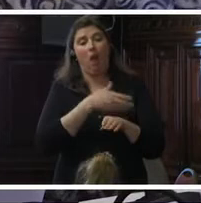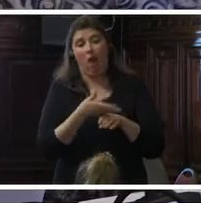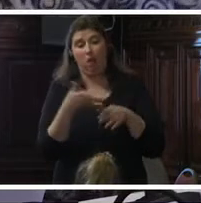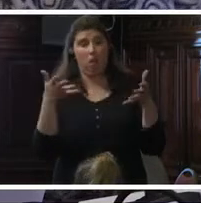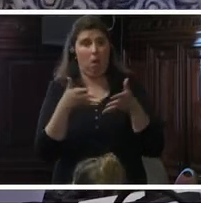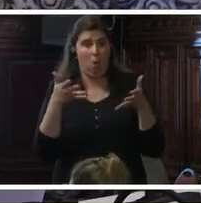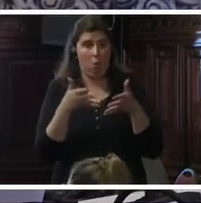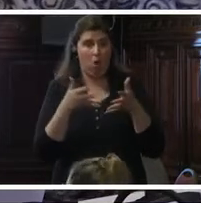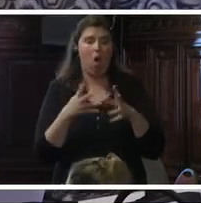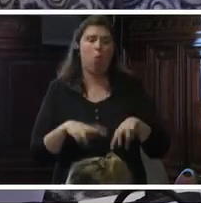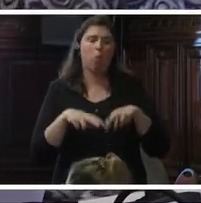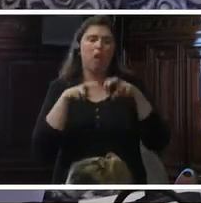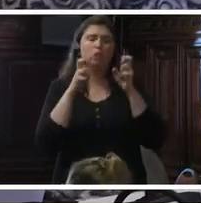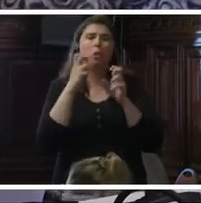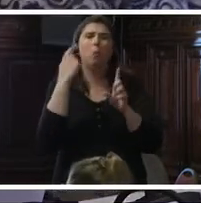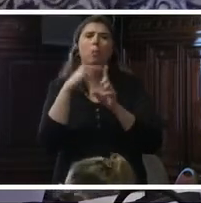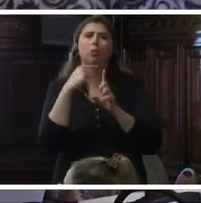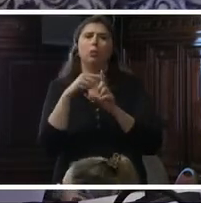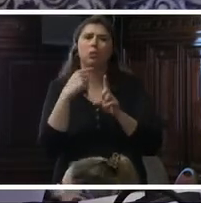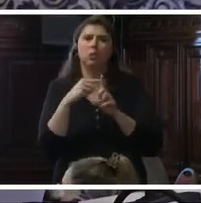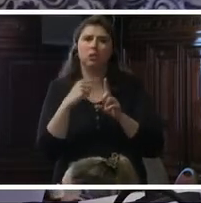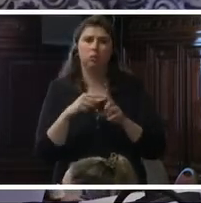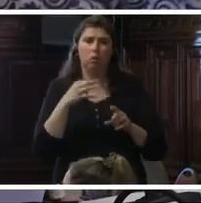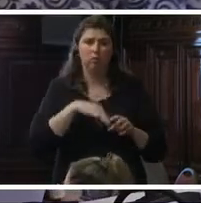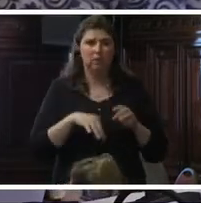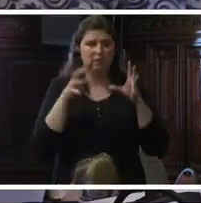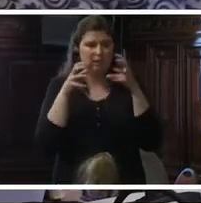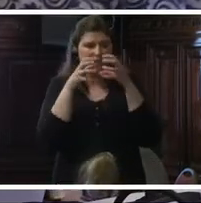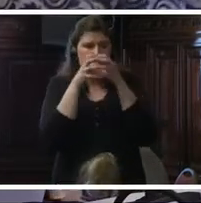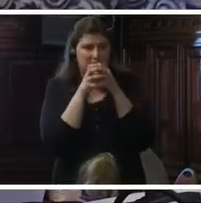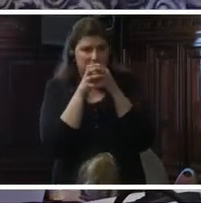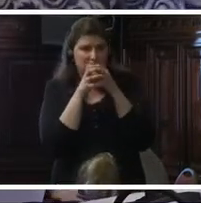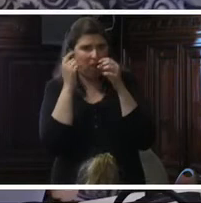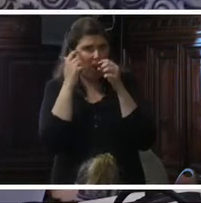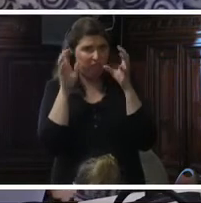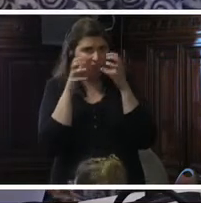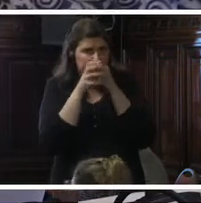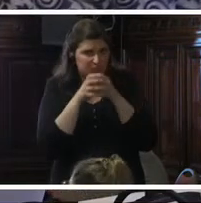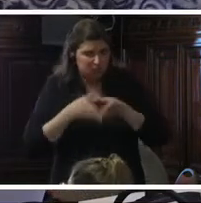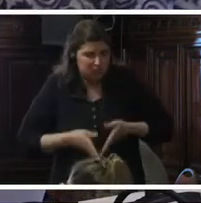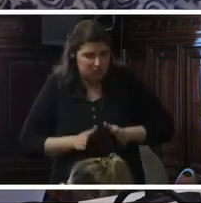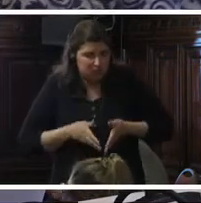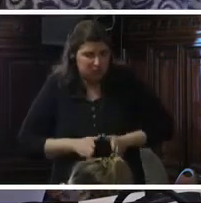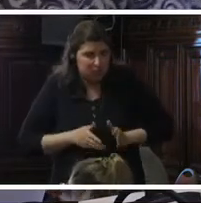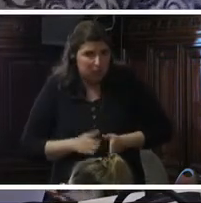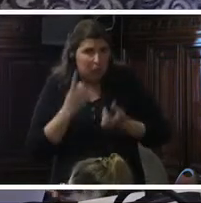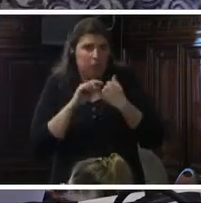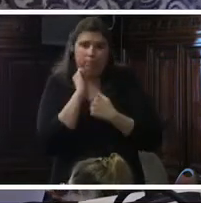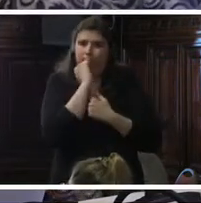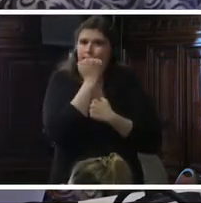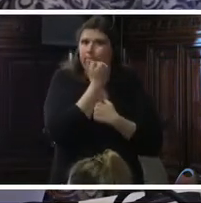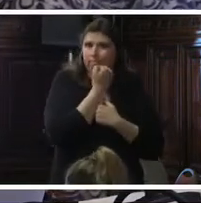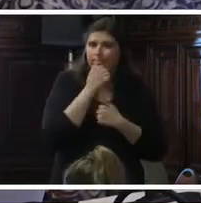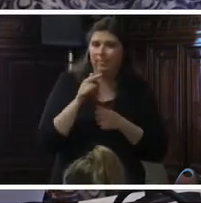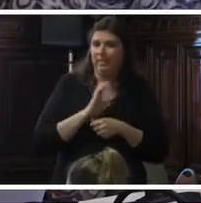tiene un diagnóstico positivo de SICA y evidencia de microcefalia en un recién nacido. Sin embargo, existe mucho secretismo por parte del Estado